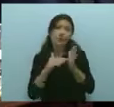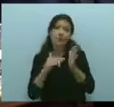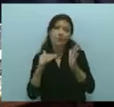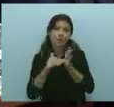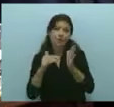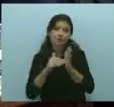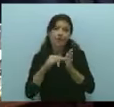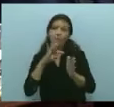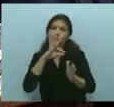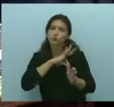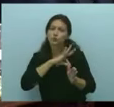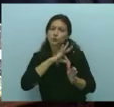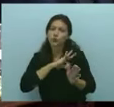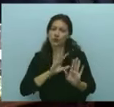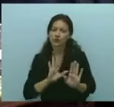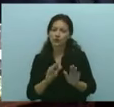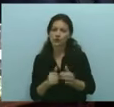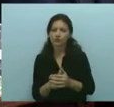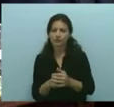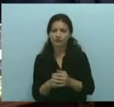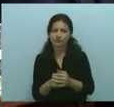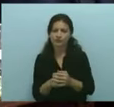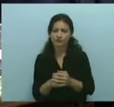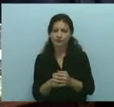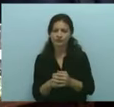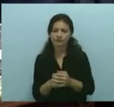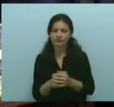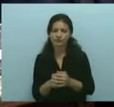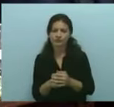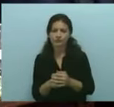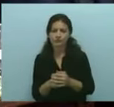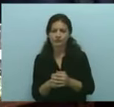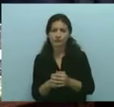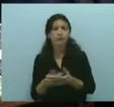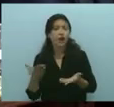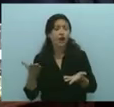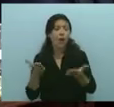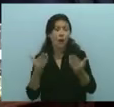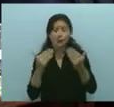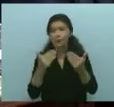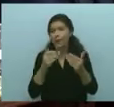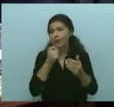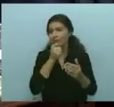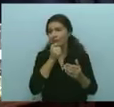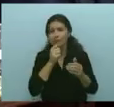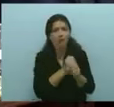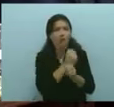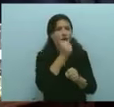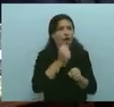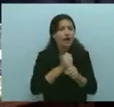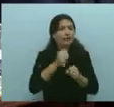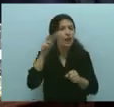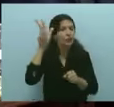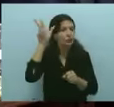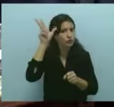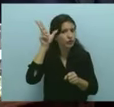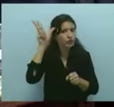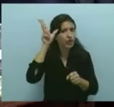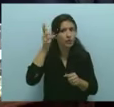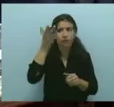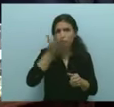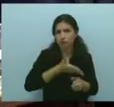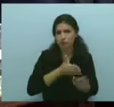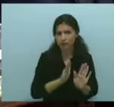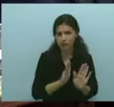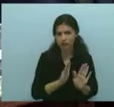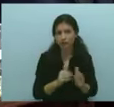claro, es un poco más. ¿Saben cuánto? El 88% de lo que gana el activo, porque ese tiene aporte del 21%. Entonces, si uno